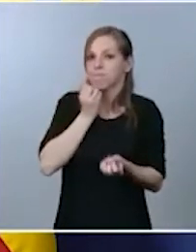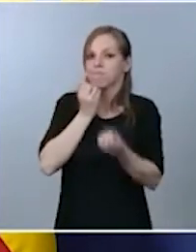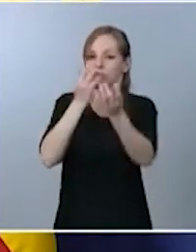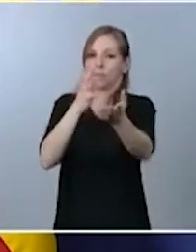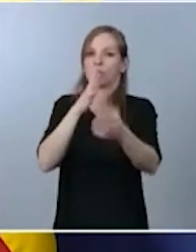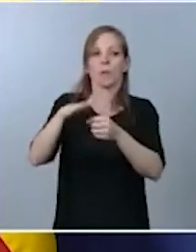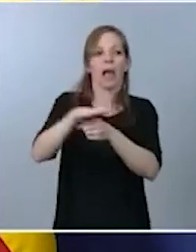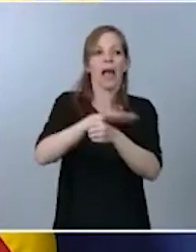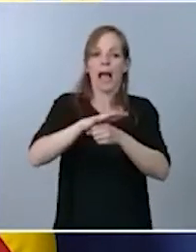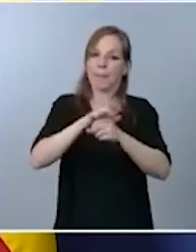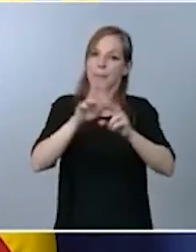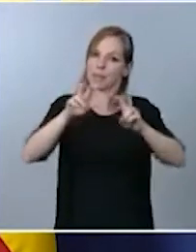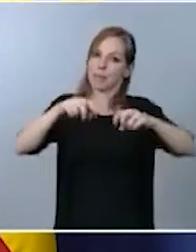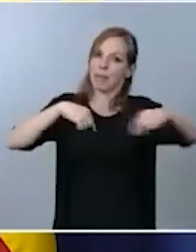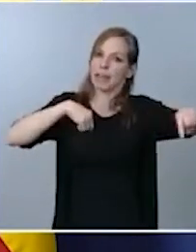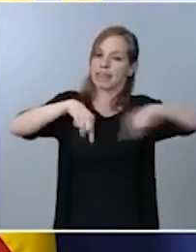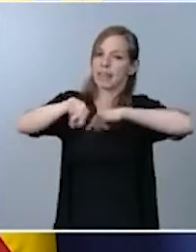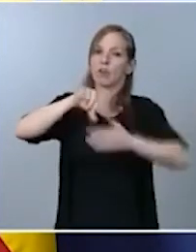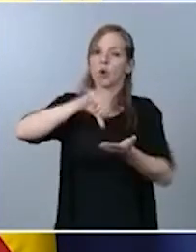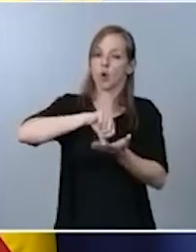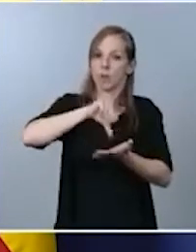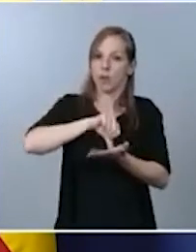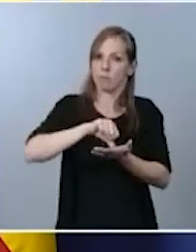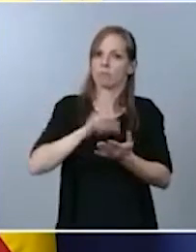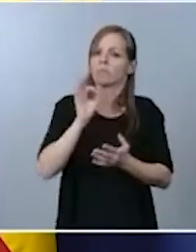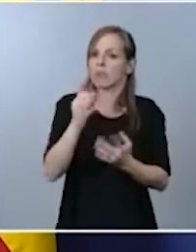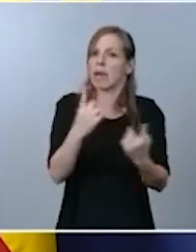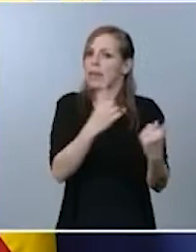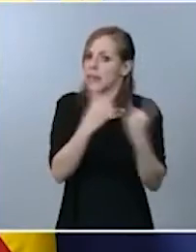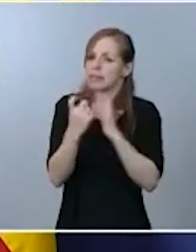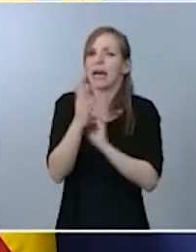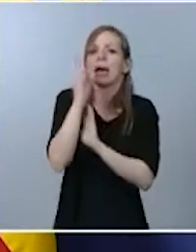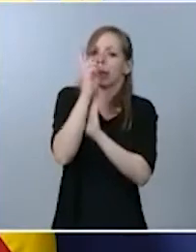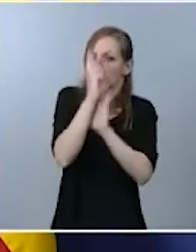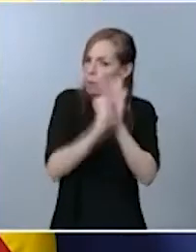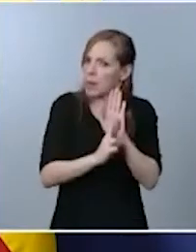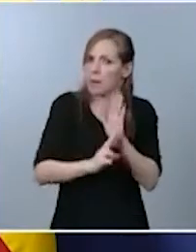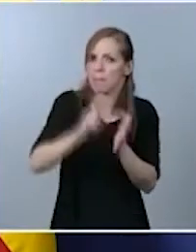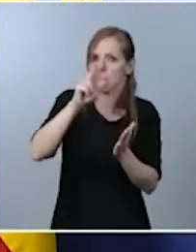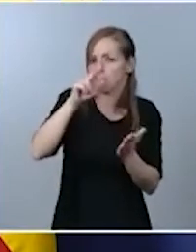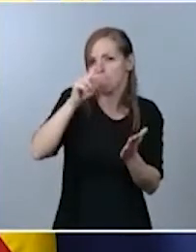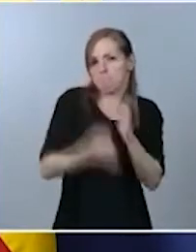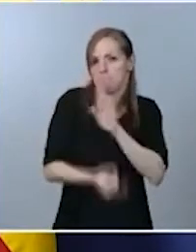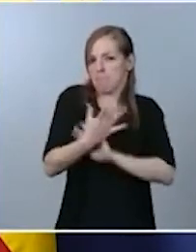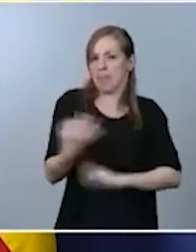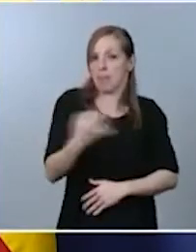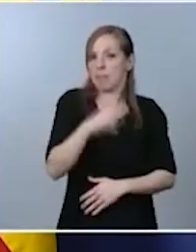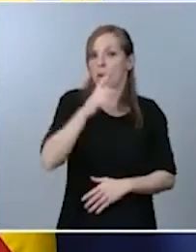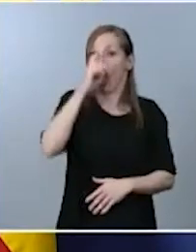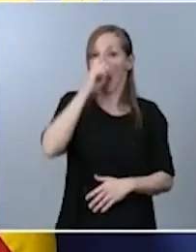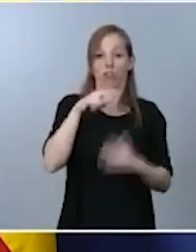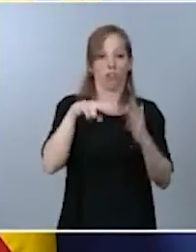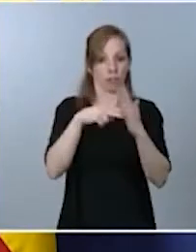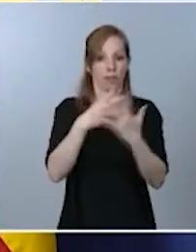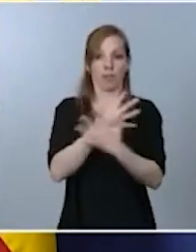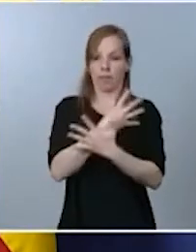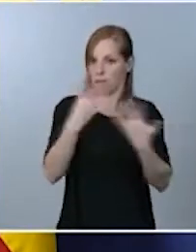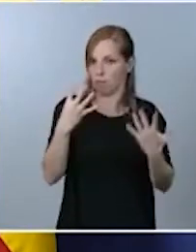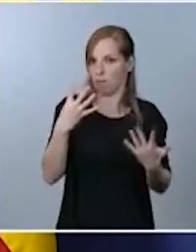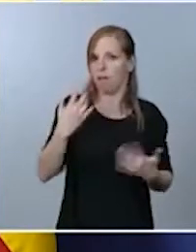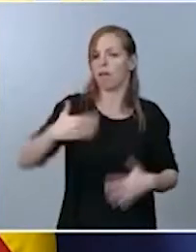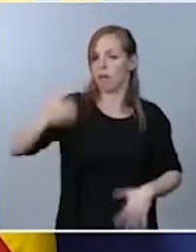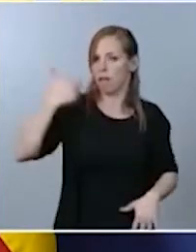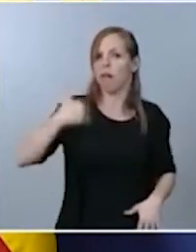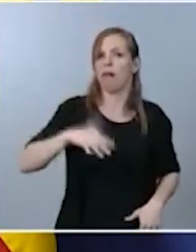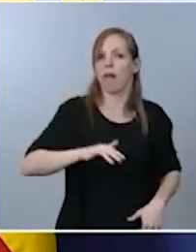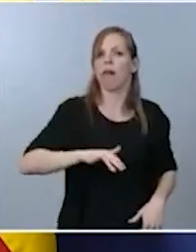tráfico urbano, la necesidad de regularlo, porque así como en el año 2019 existió una